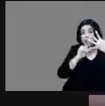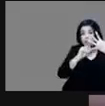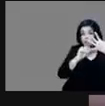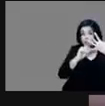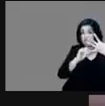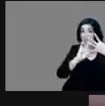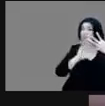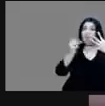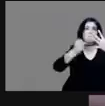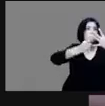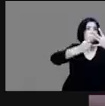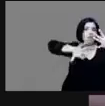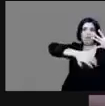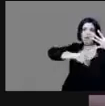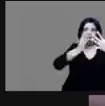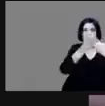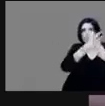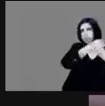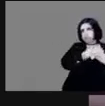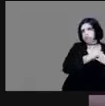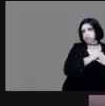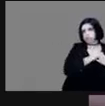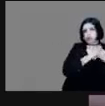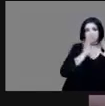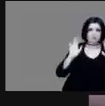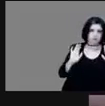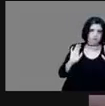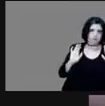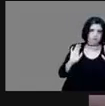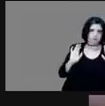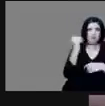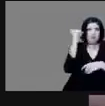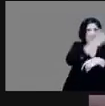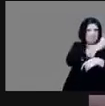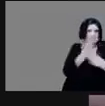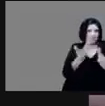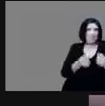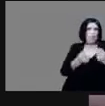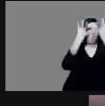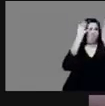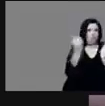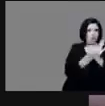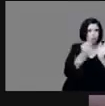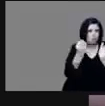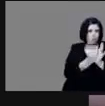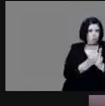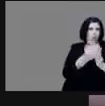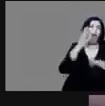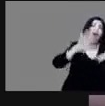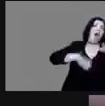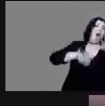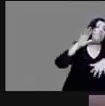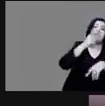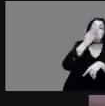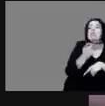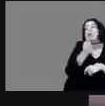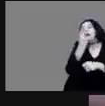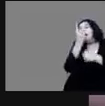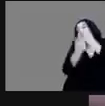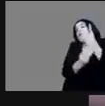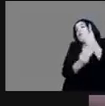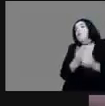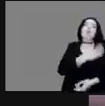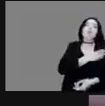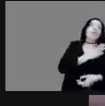difícil poder hacer un cálculo de cuánto, ¿no? A veces se menciona alguna cantidad, se dice, bueno,